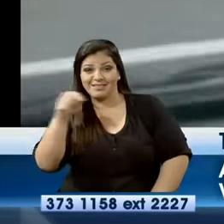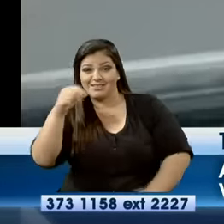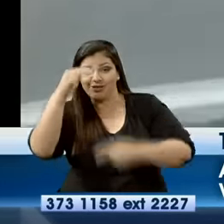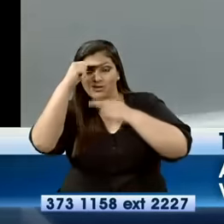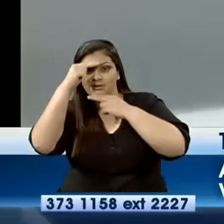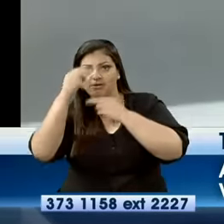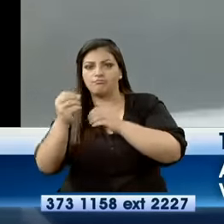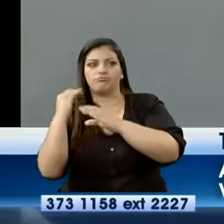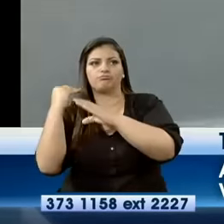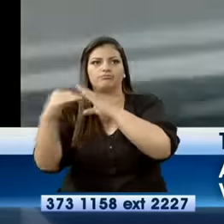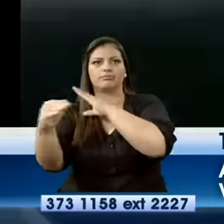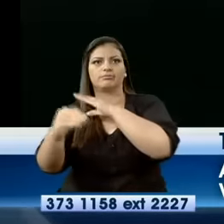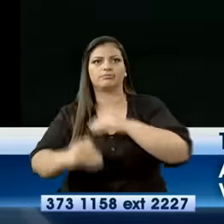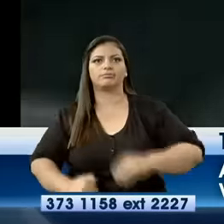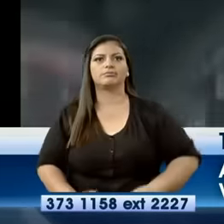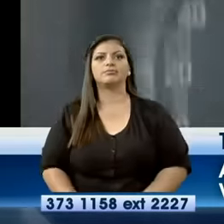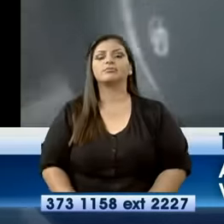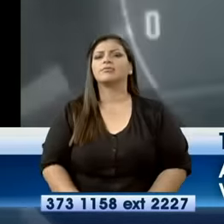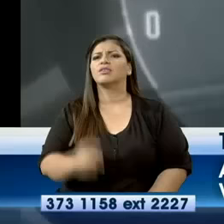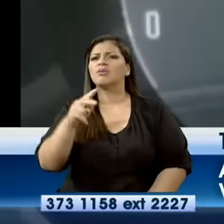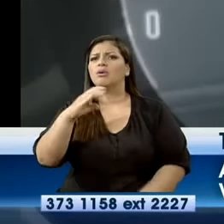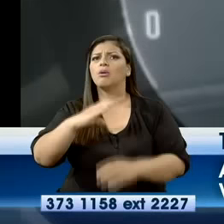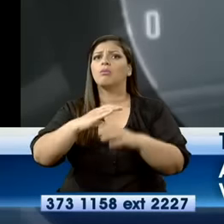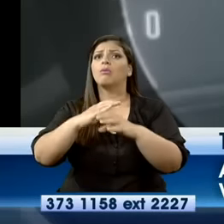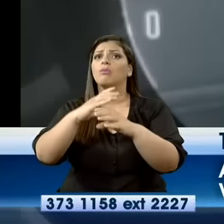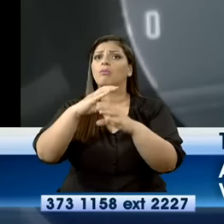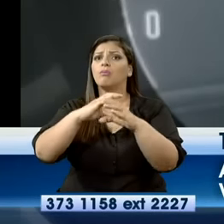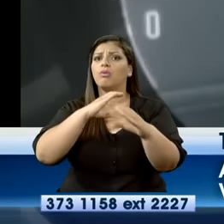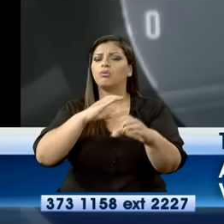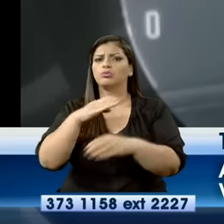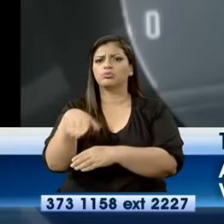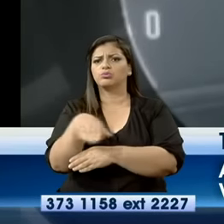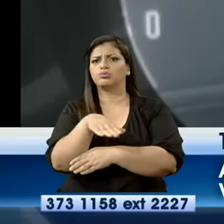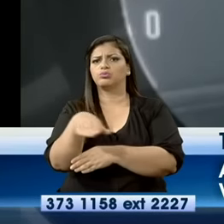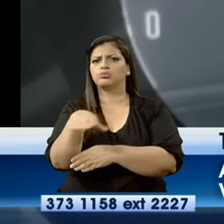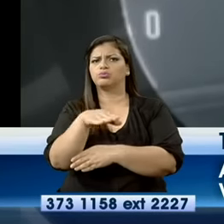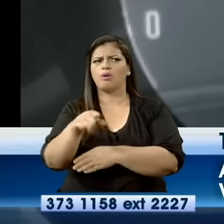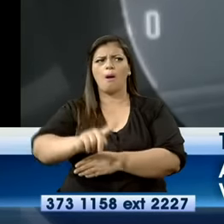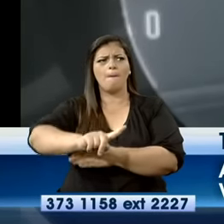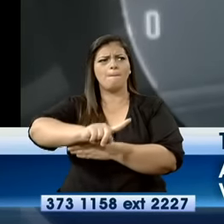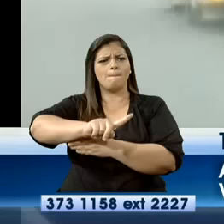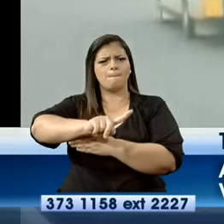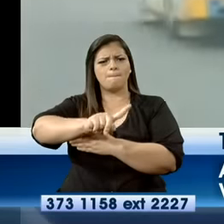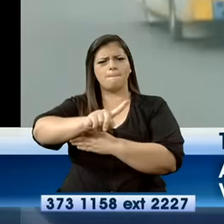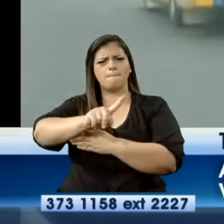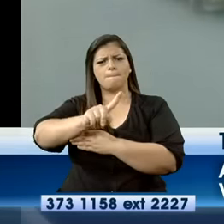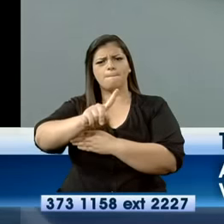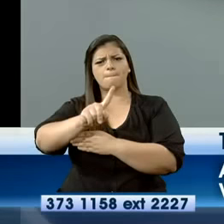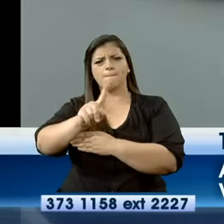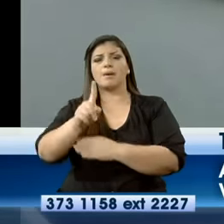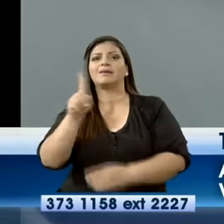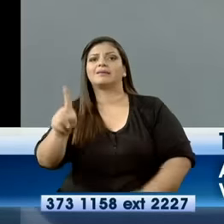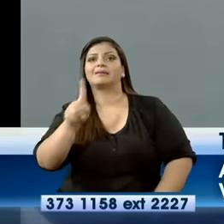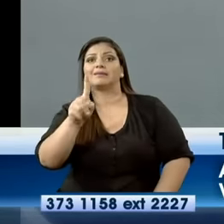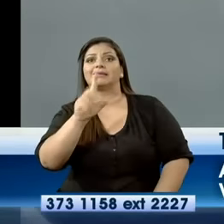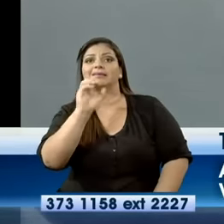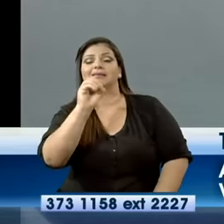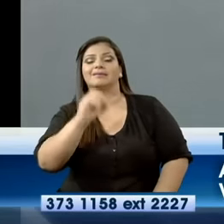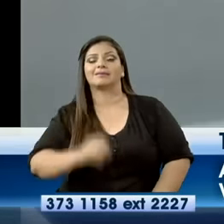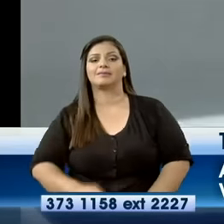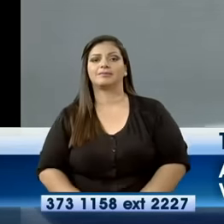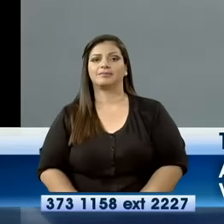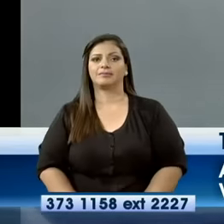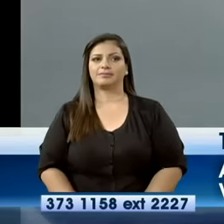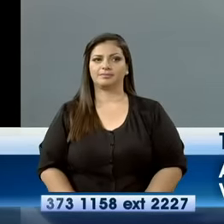110 kilómetros por hora, más de lo permitido por la ley, para este tipo de vehículos de pasajeros. Sí da miedo que